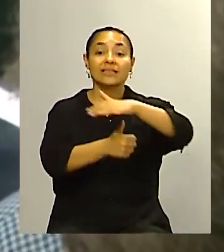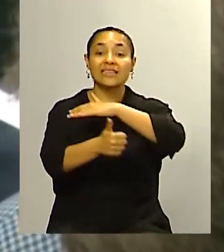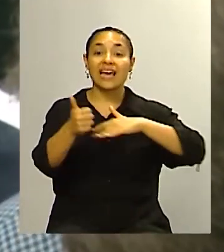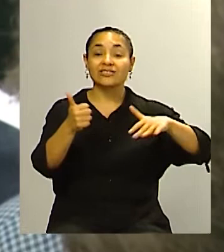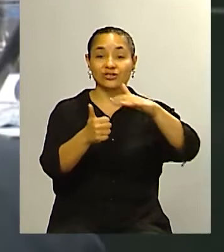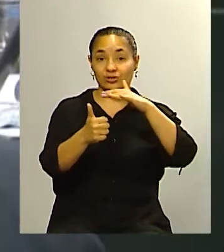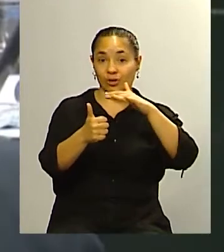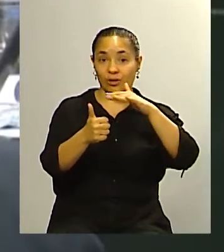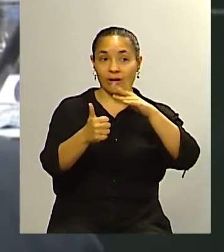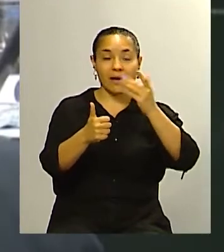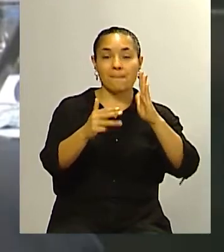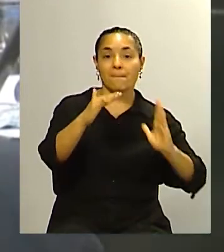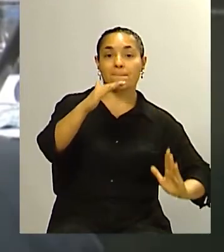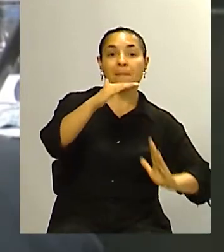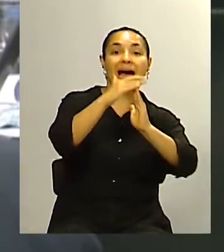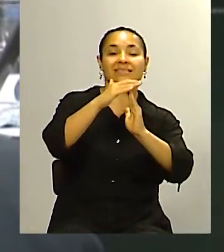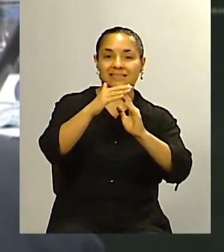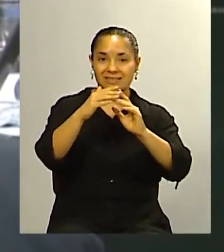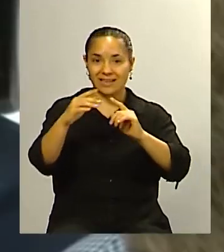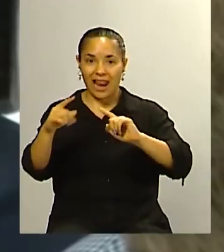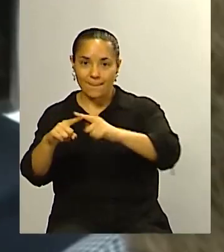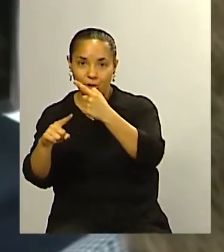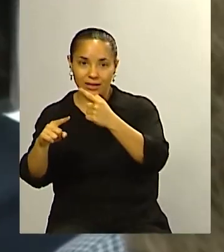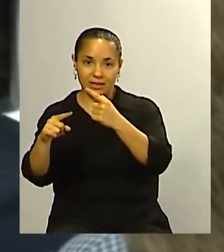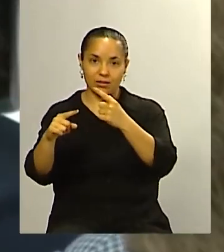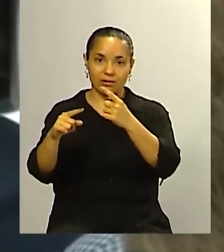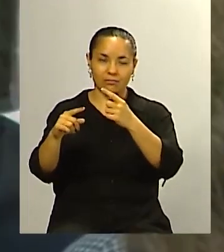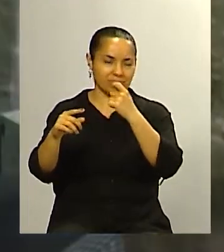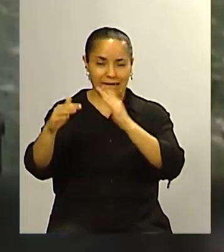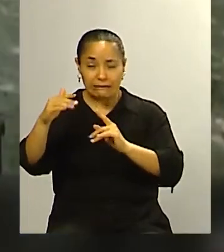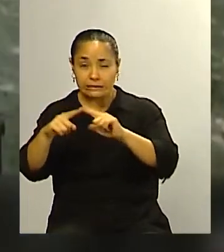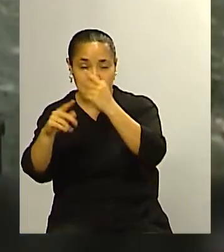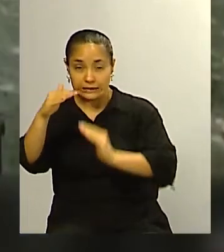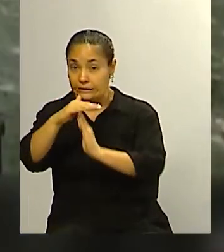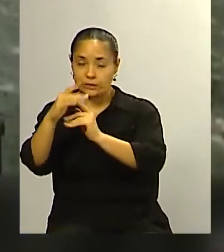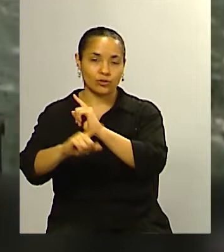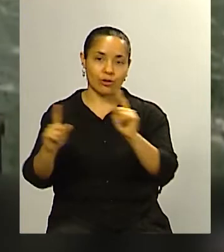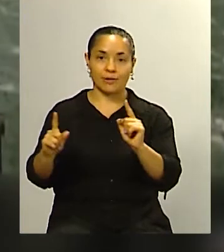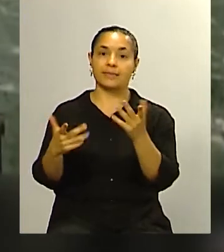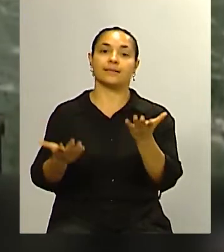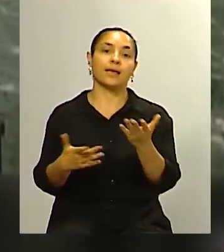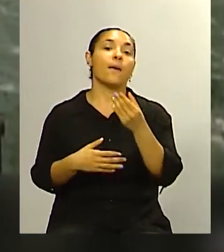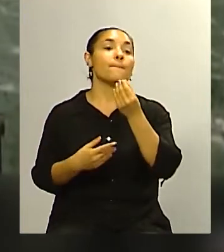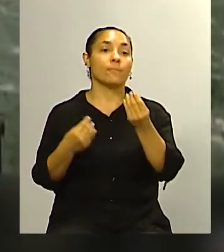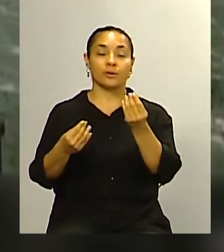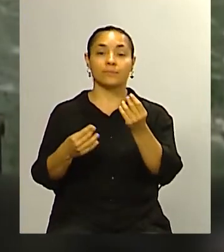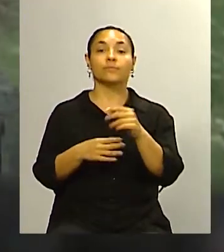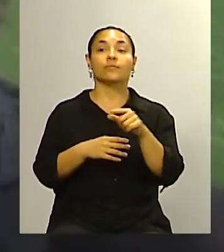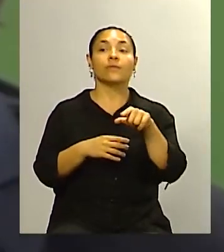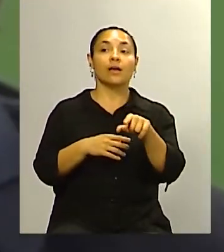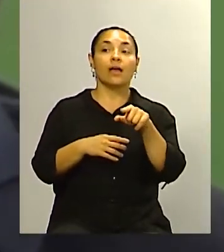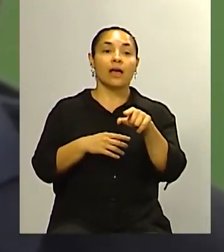¿no? entonces fíjense que interesante esto porque me parece que por ahí es el debate en la medida que la